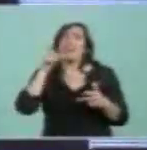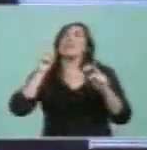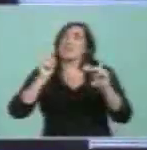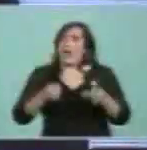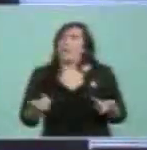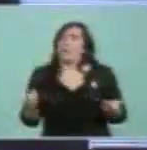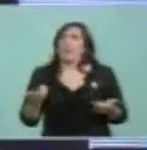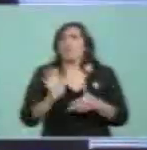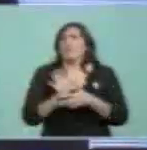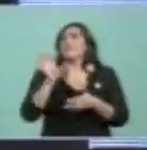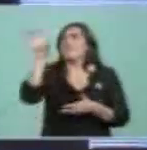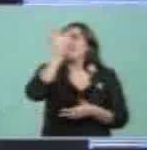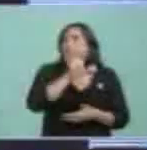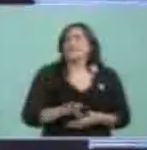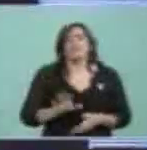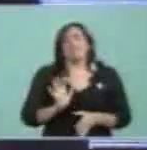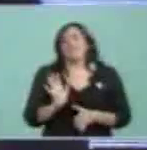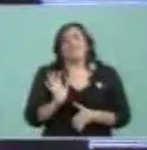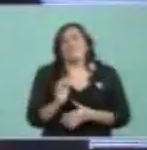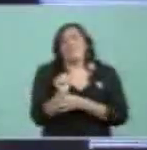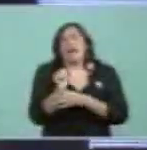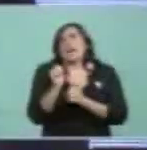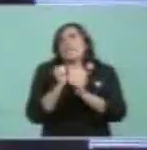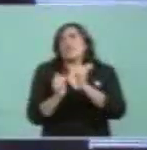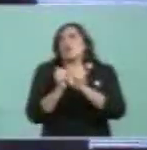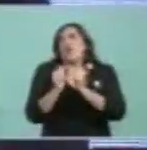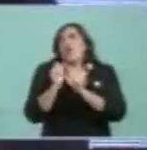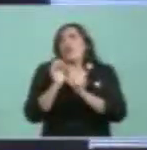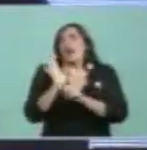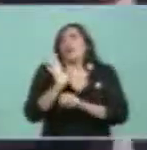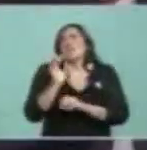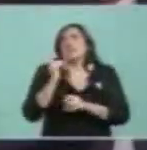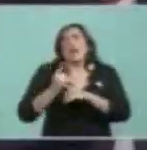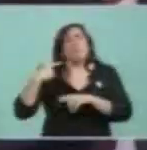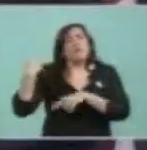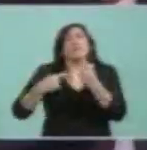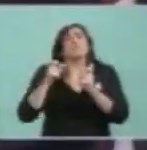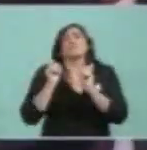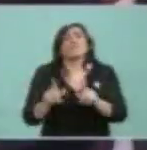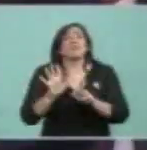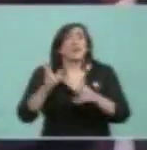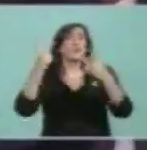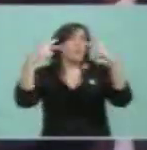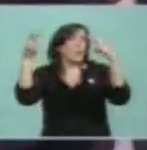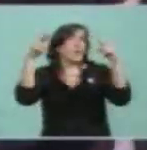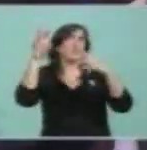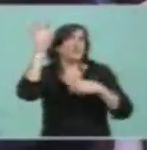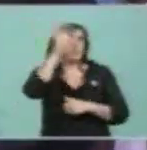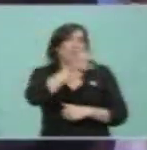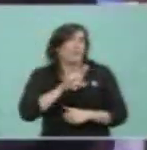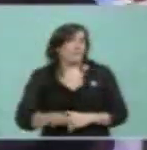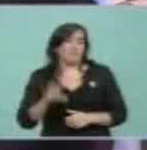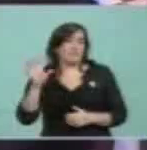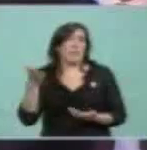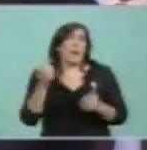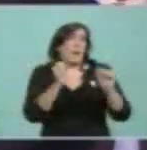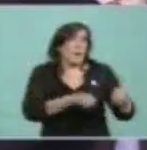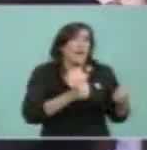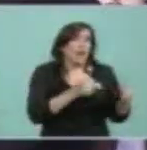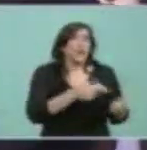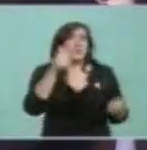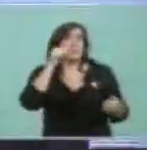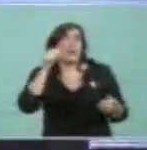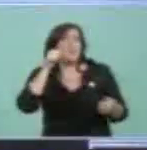Pero la verdad que las emblemáticas son así, digamos, para nosotros Bariloche